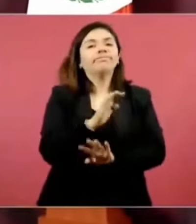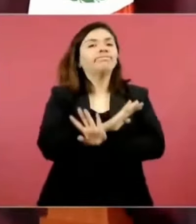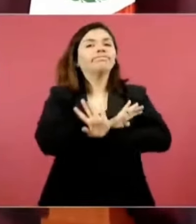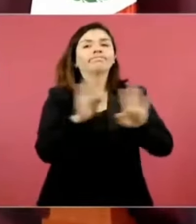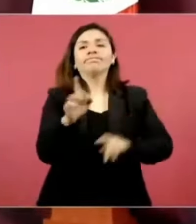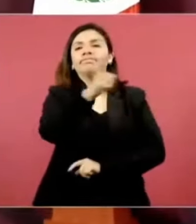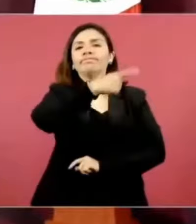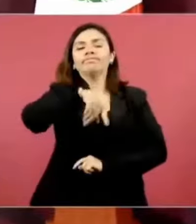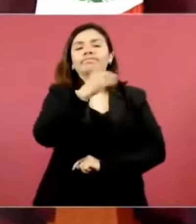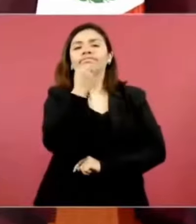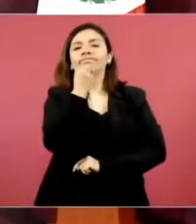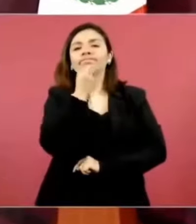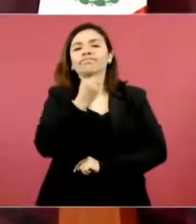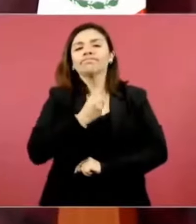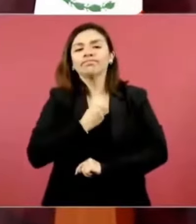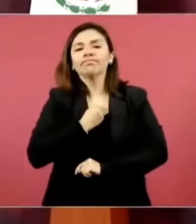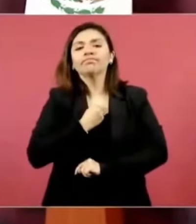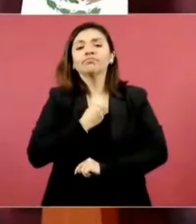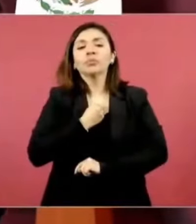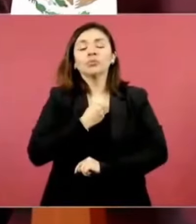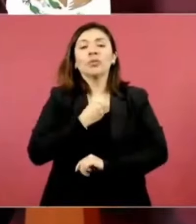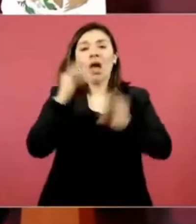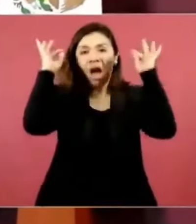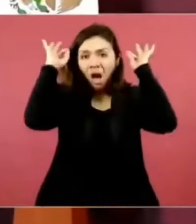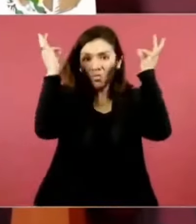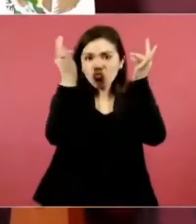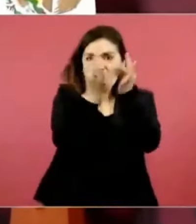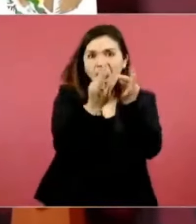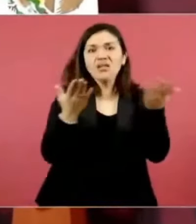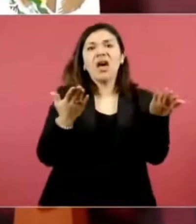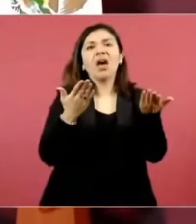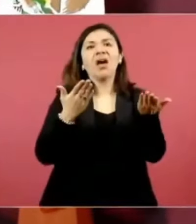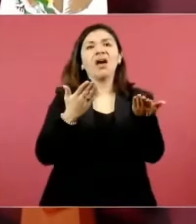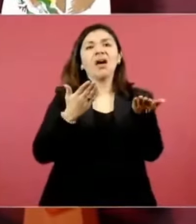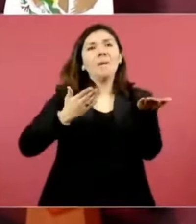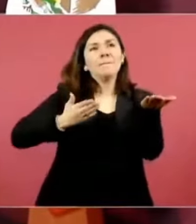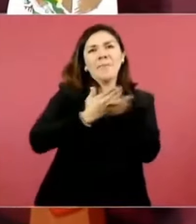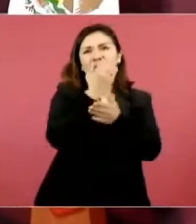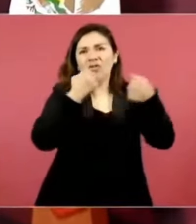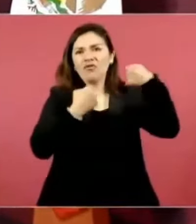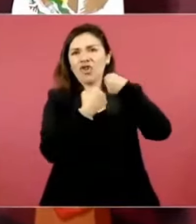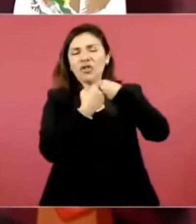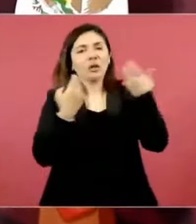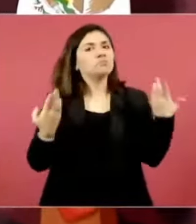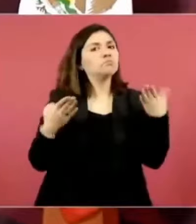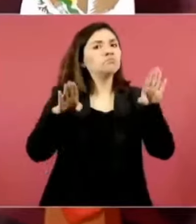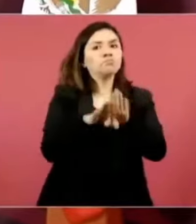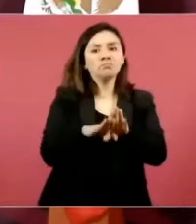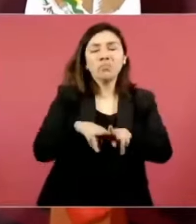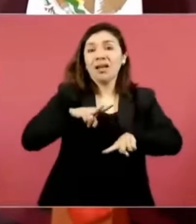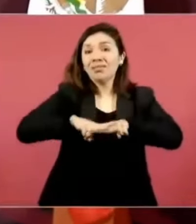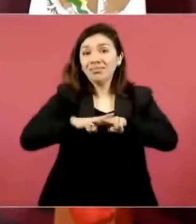aduanas y los pasos fronterizos del ferrocarril